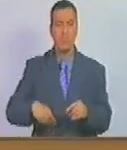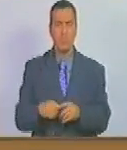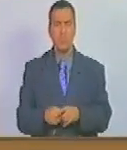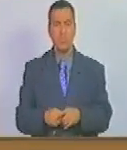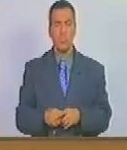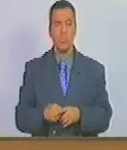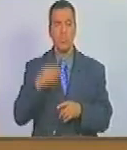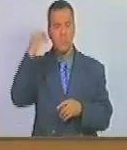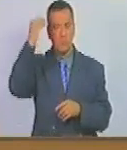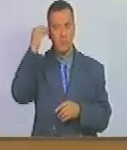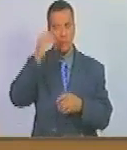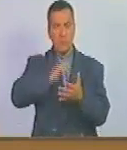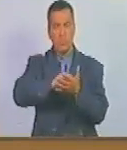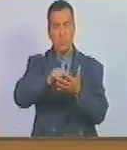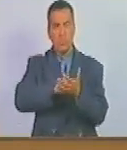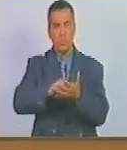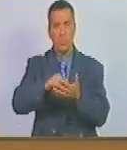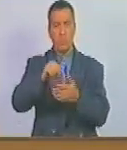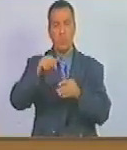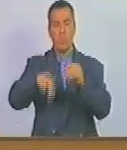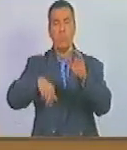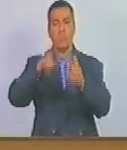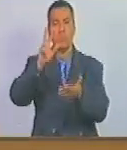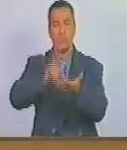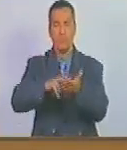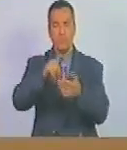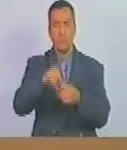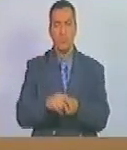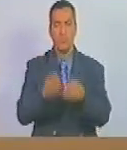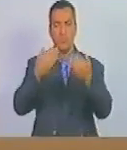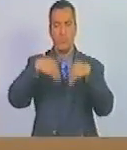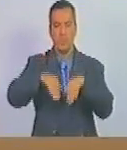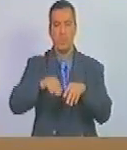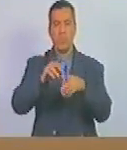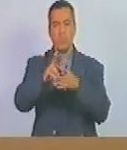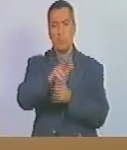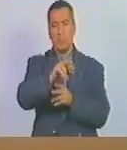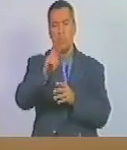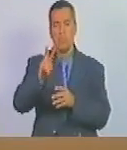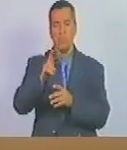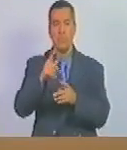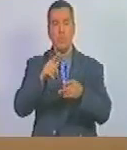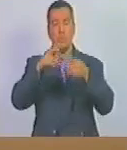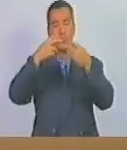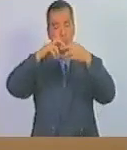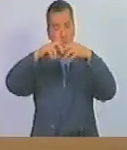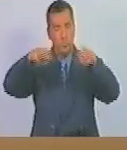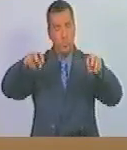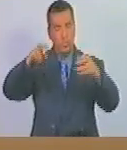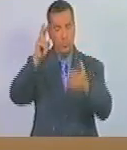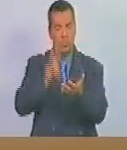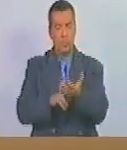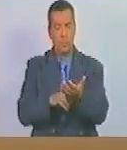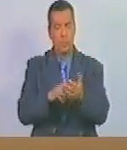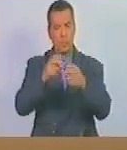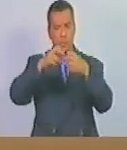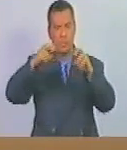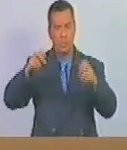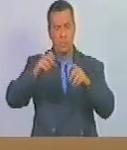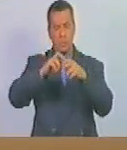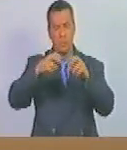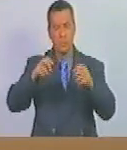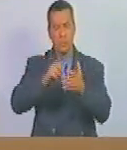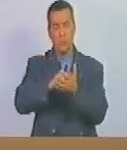en consideración al artículo aprobado, siguiente trigésimo segundo se propone aprobar con modificación la denominación del